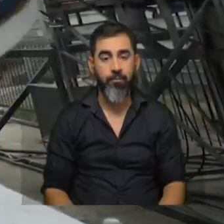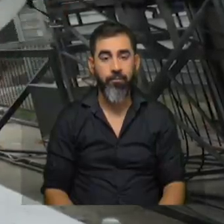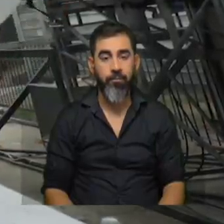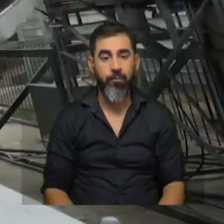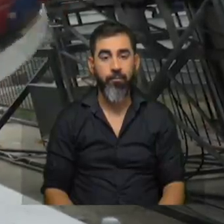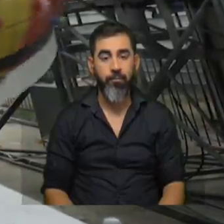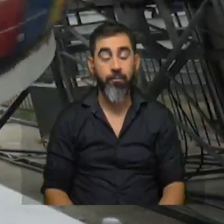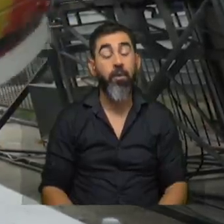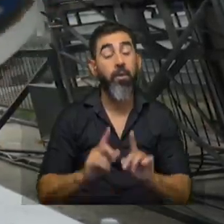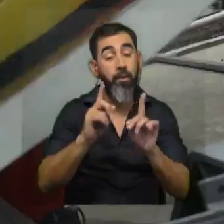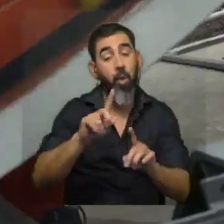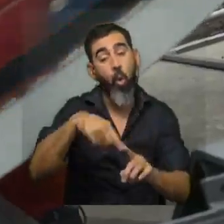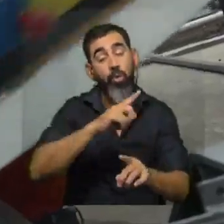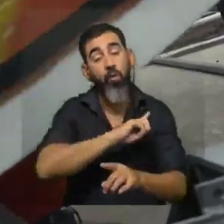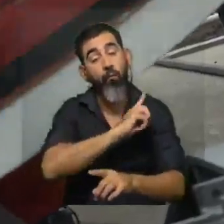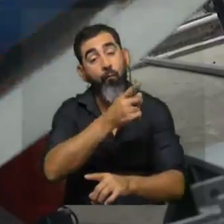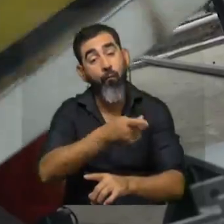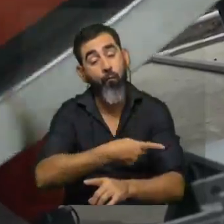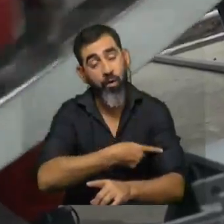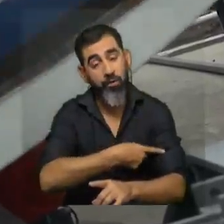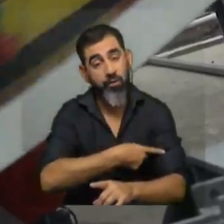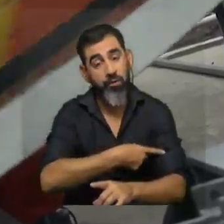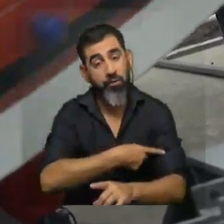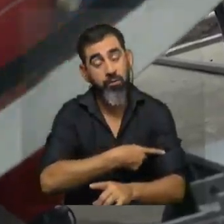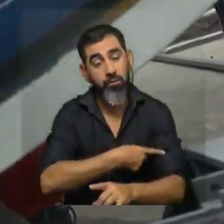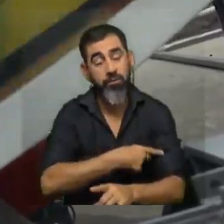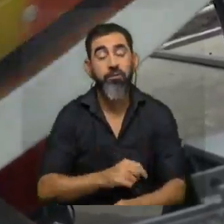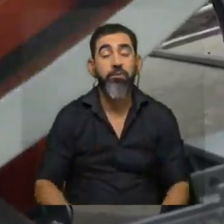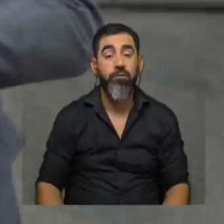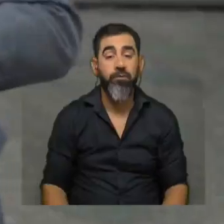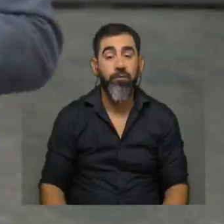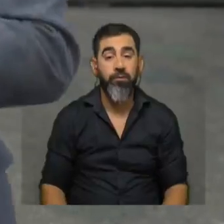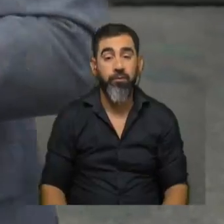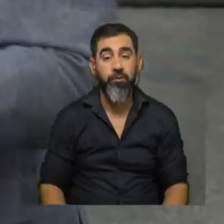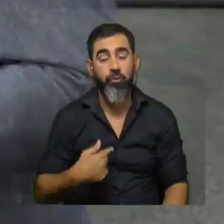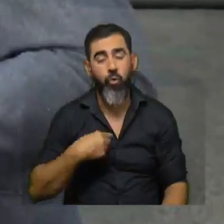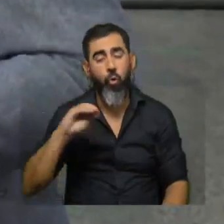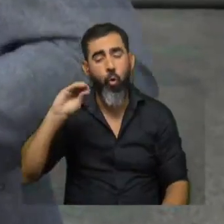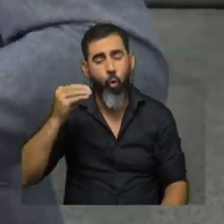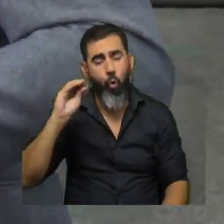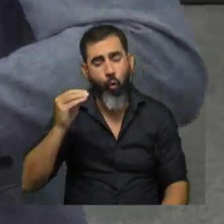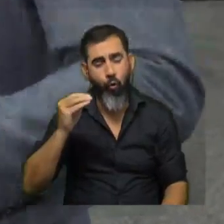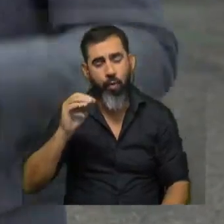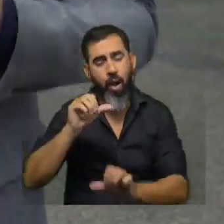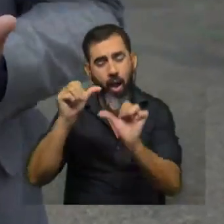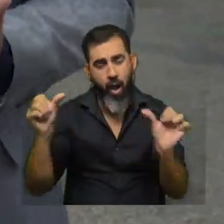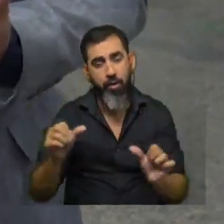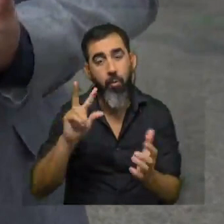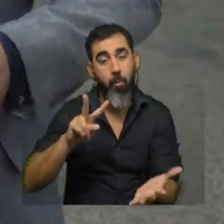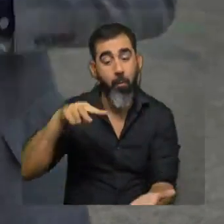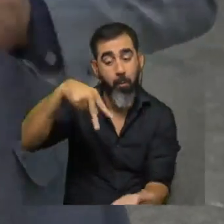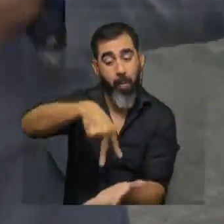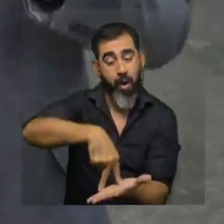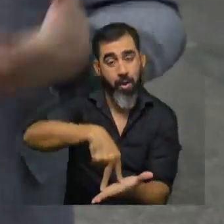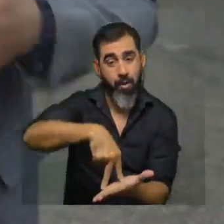hay otra fuerza que te puede generar mucha adrenalina si la experimentás en la época yo era joven una cosa que hacíamos mucho en estos juegos era pararnos